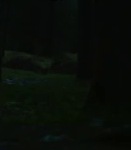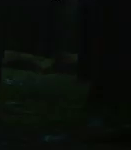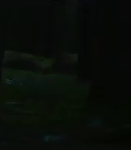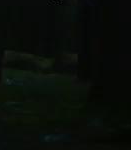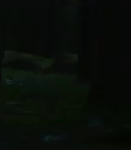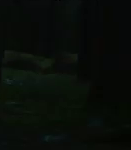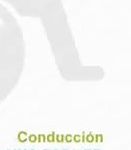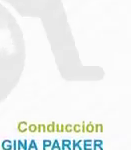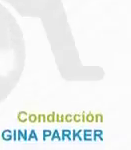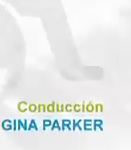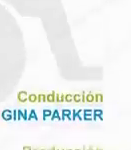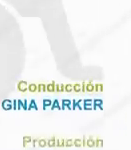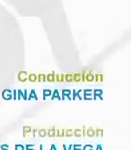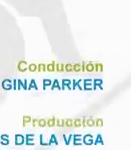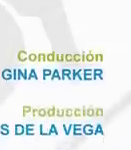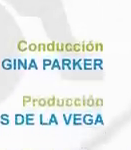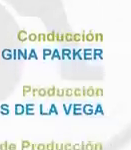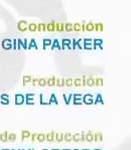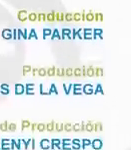¡Alguien!